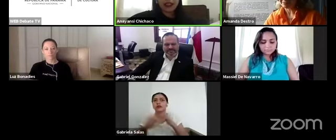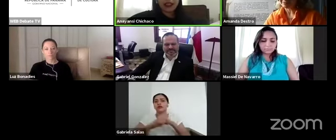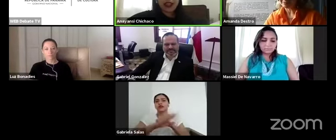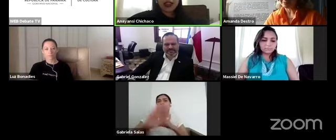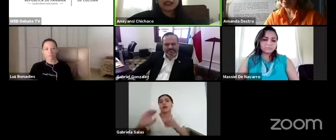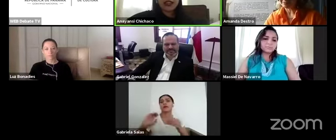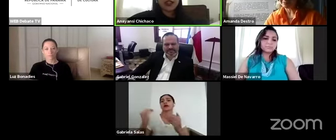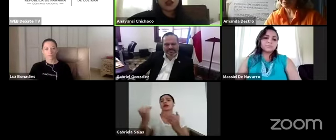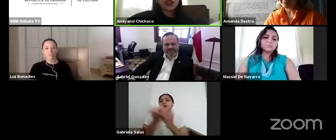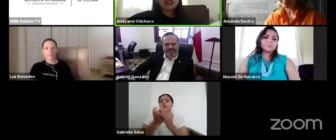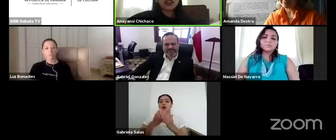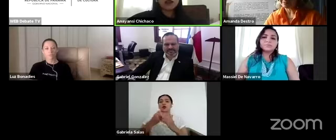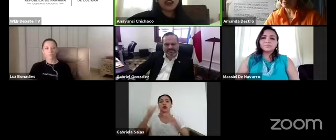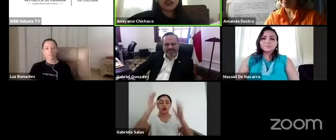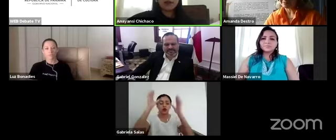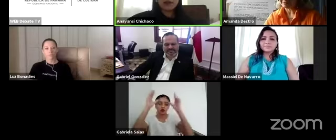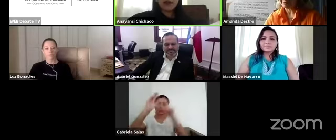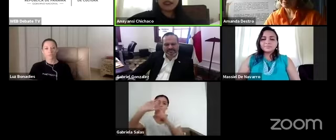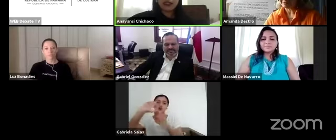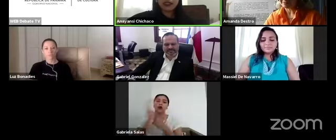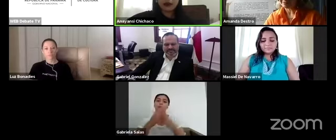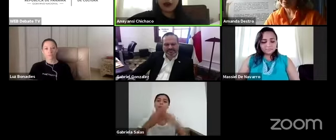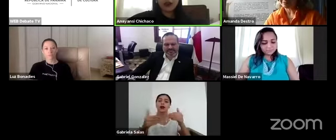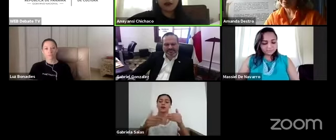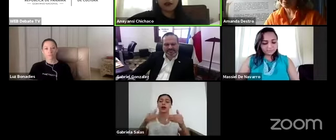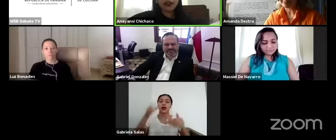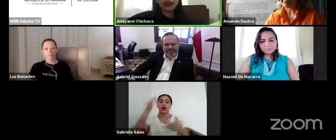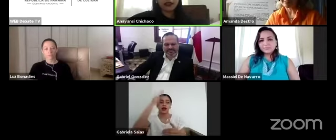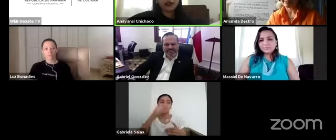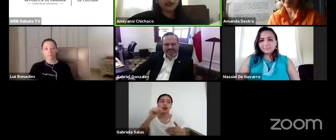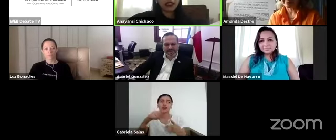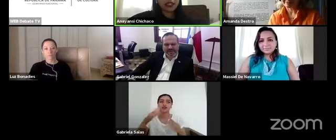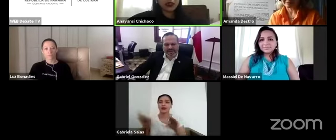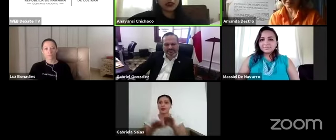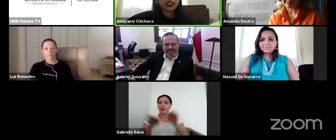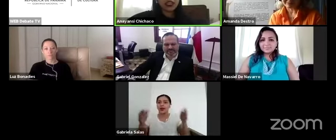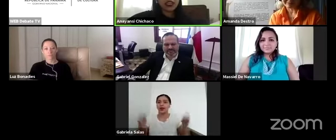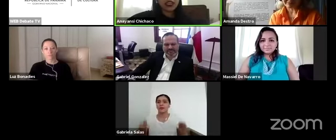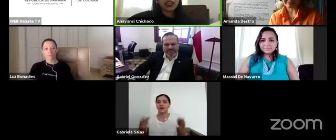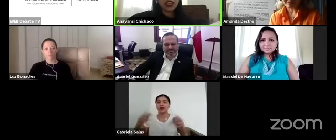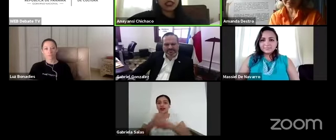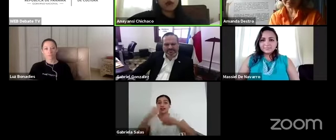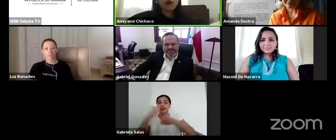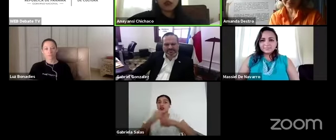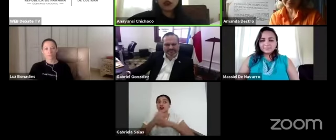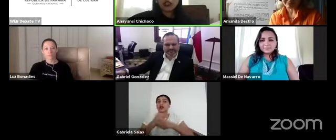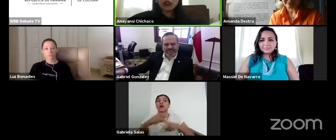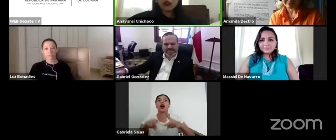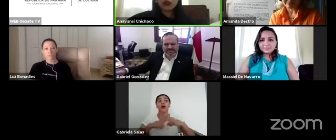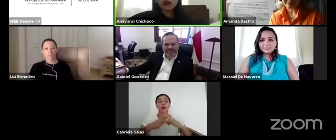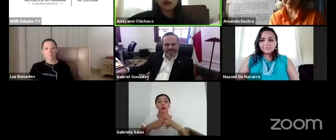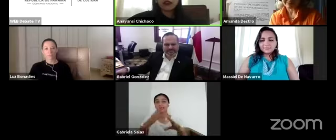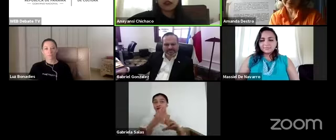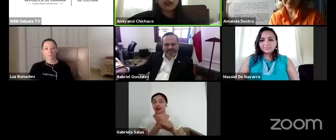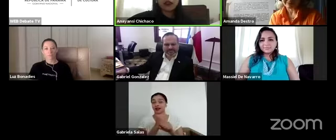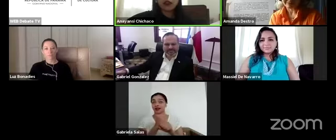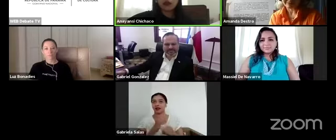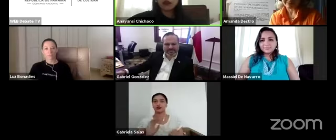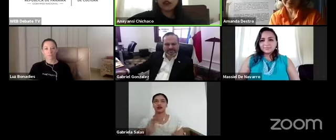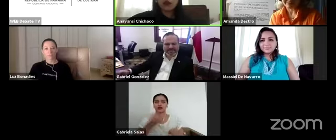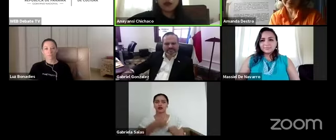en Panamá así que creo que esta es una de las primeras mesas de trabajo que vamos a estar implementando estamos muy contentos